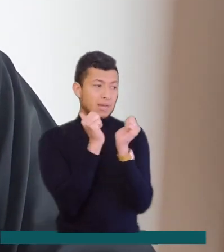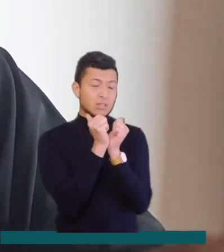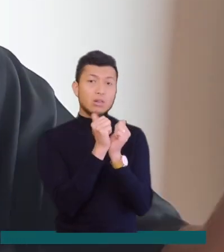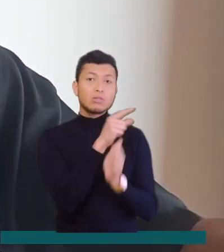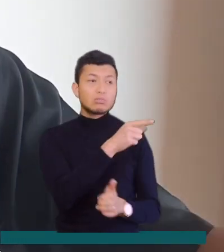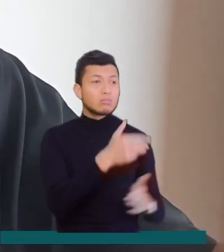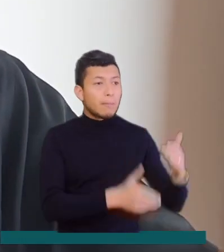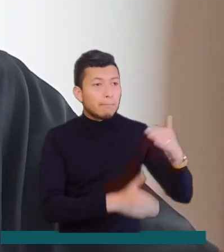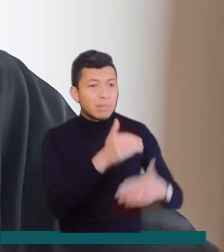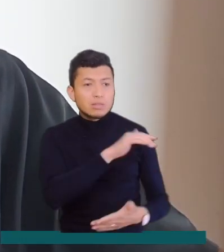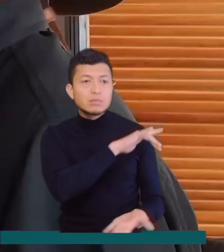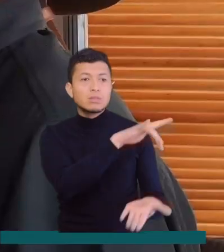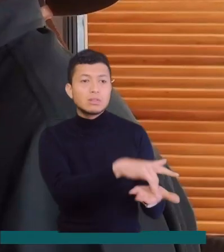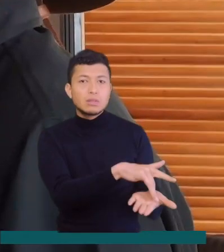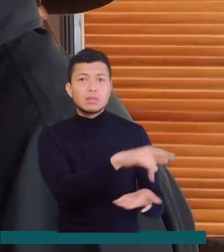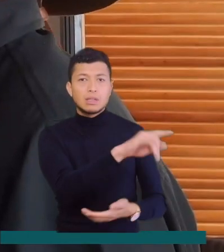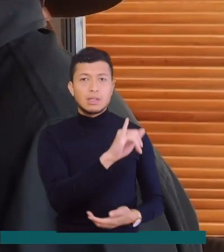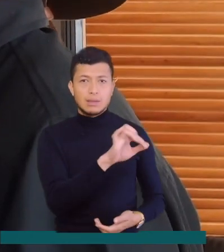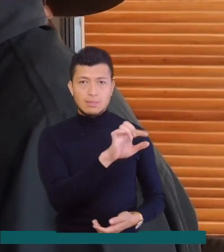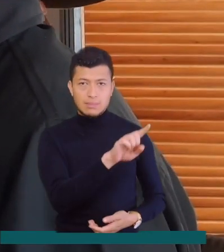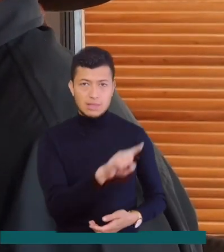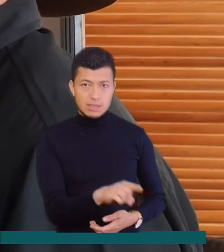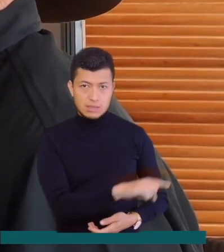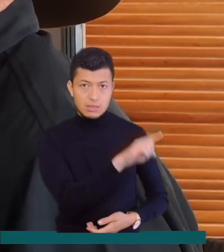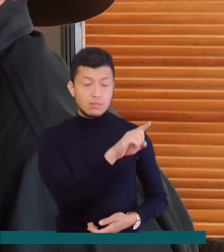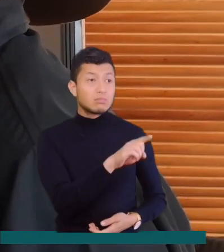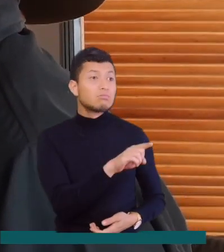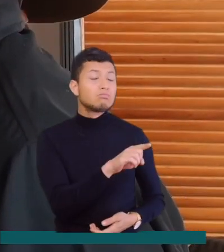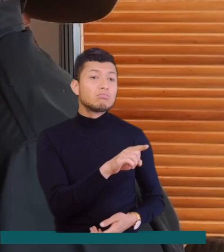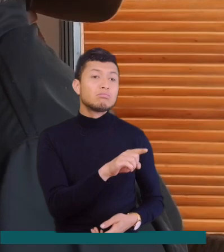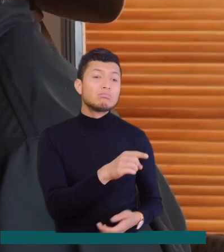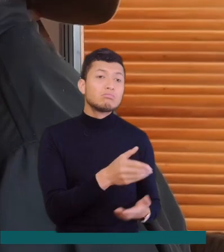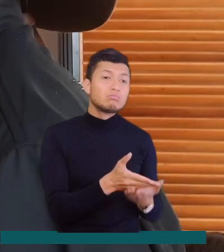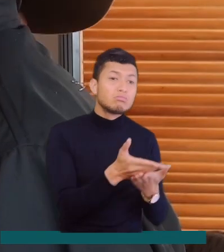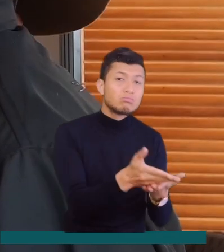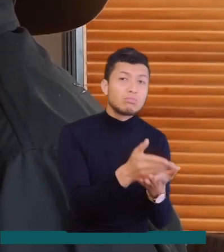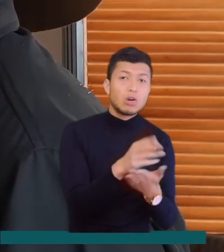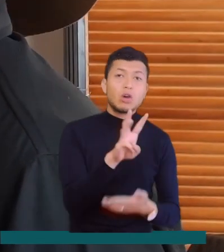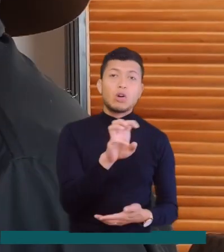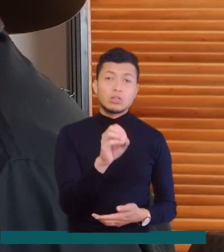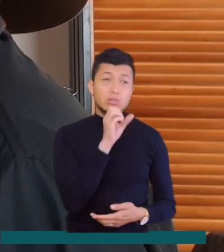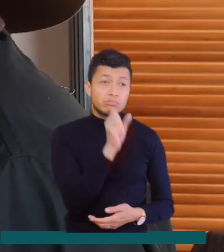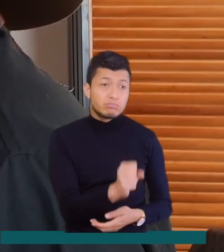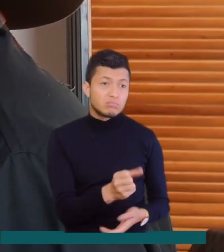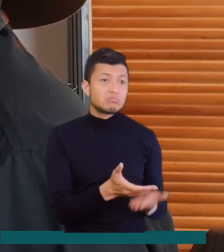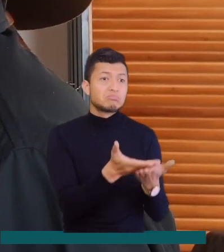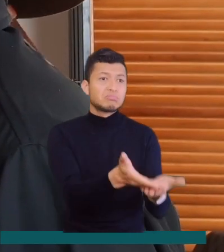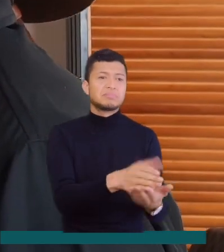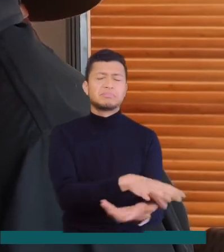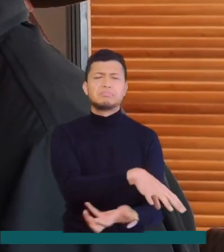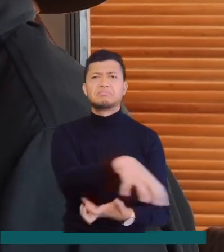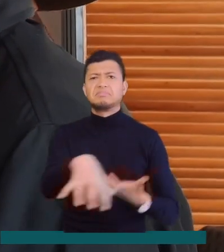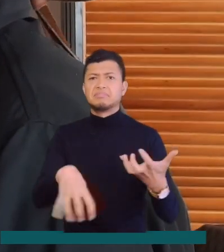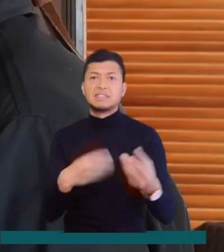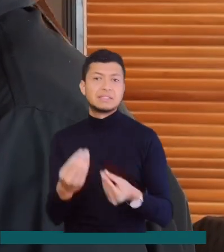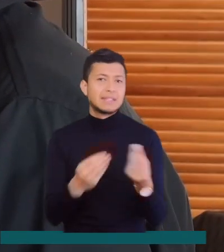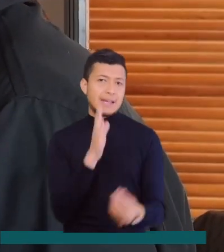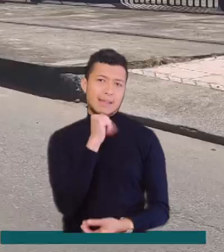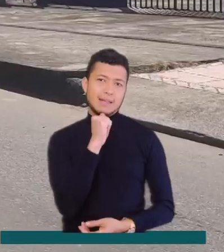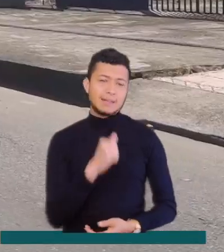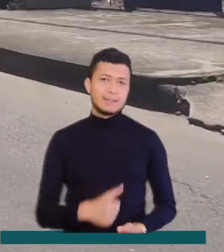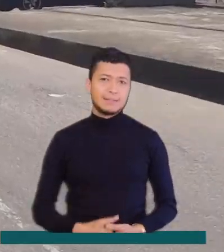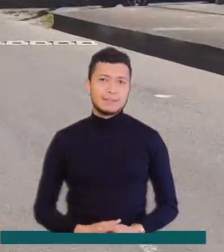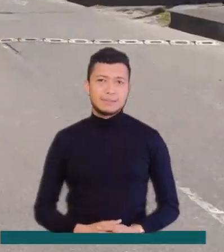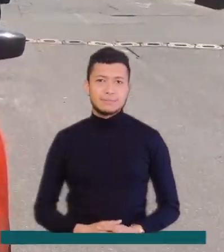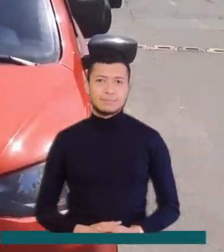llegaron ahí y nos recogieron a 80 ancianos que les formó un desorden y no hicieron nada.